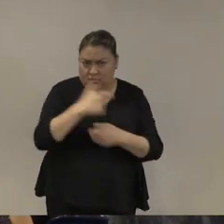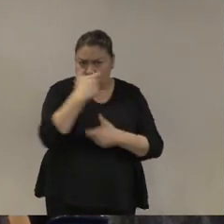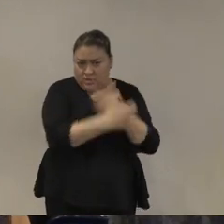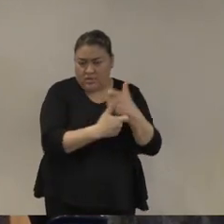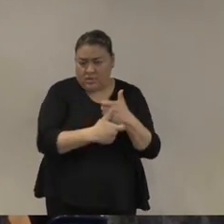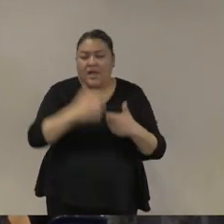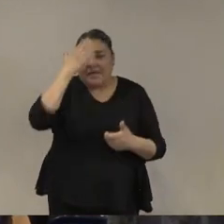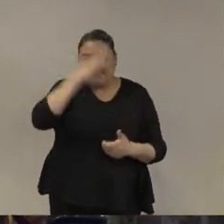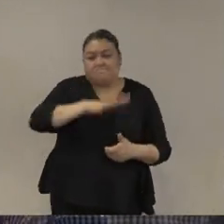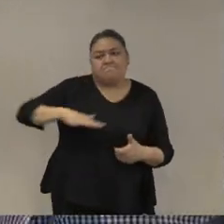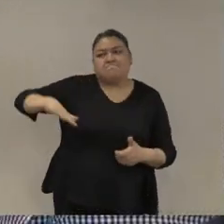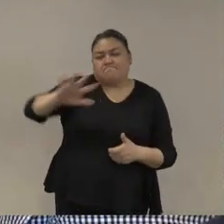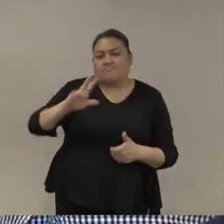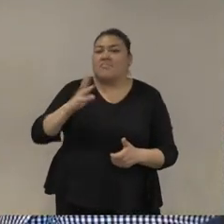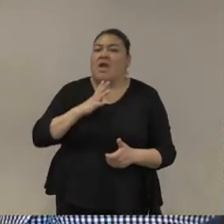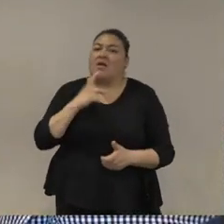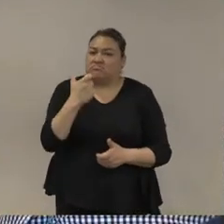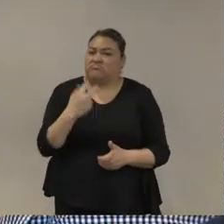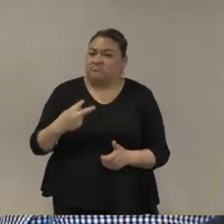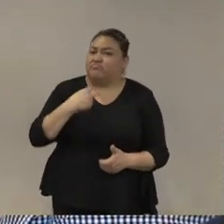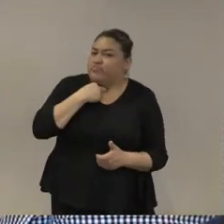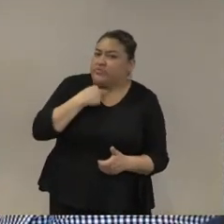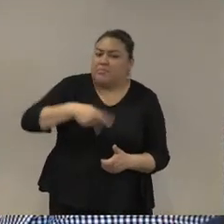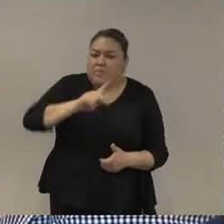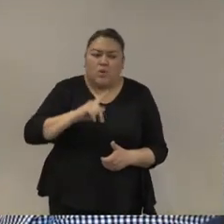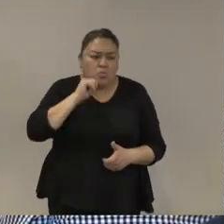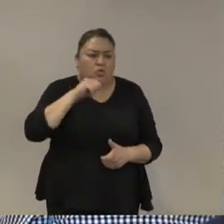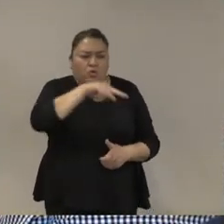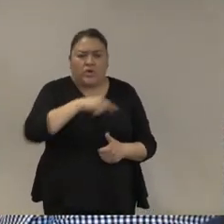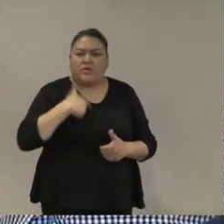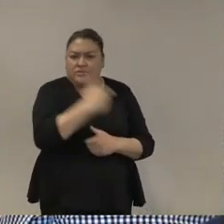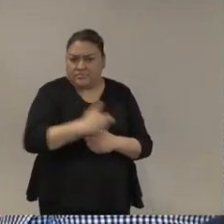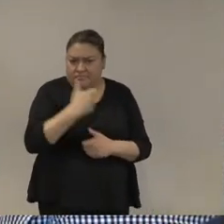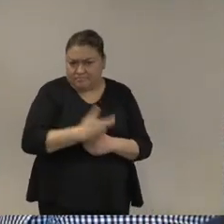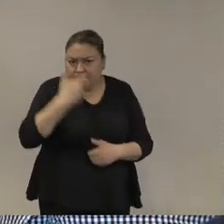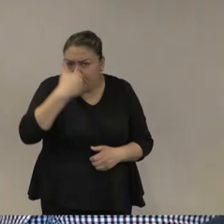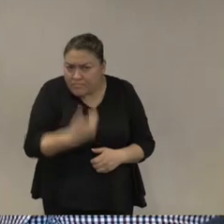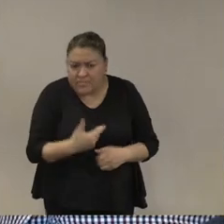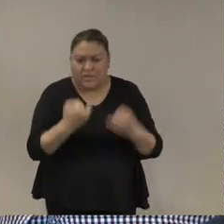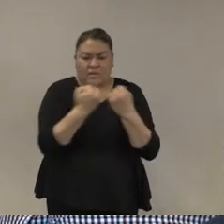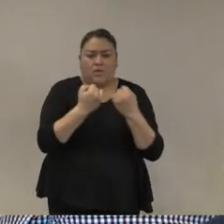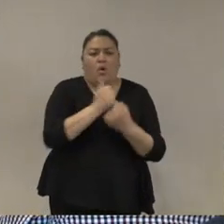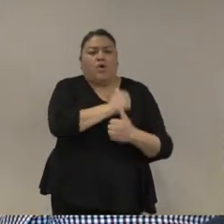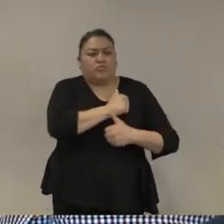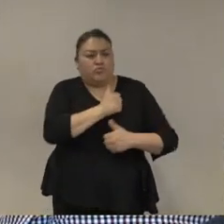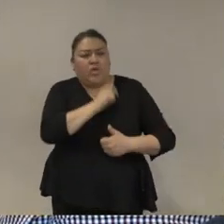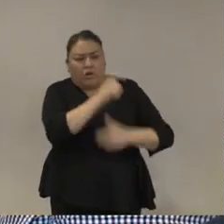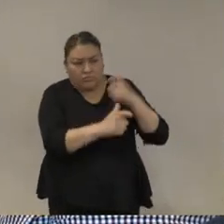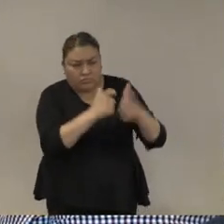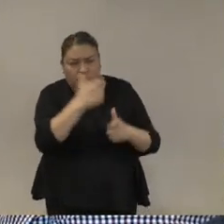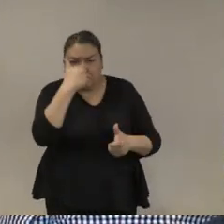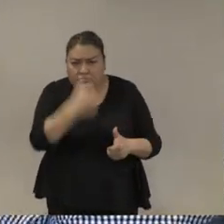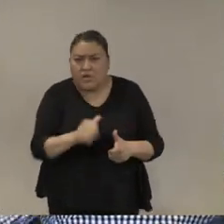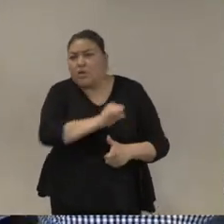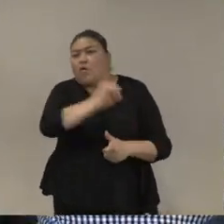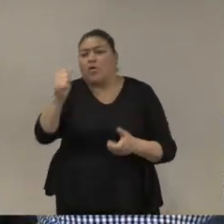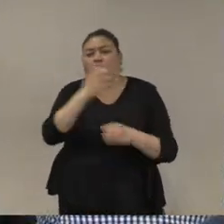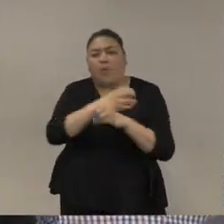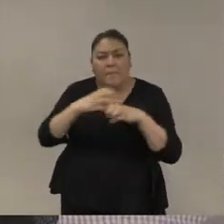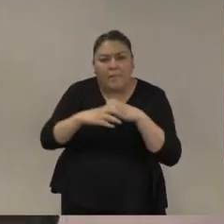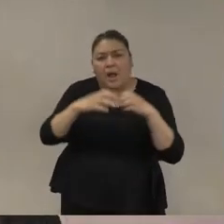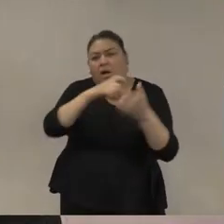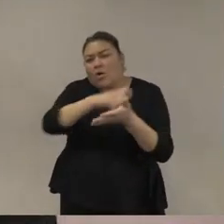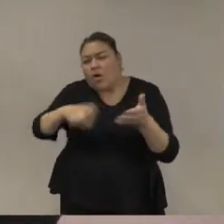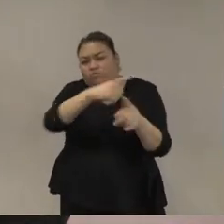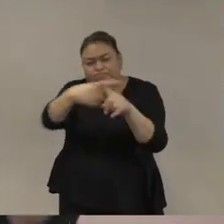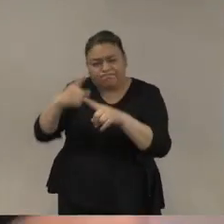crisis económica, a modernizar el equipo, a aumentar los sueldos de los soldados. En ese sentido, me parece